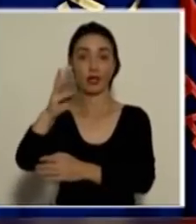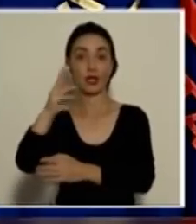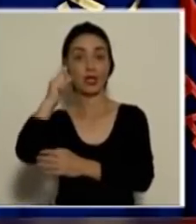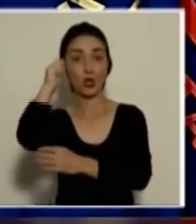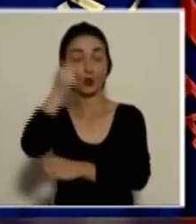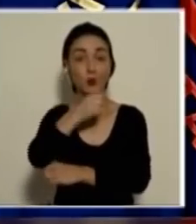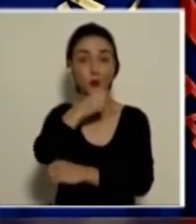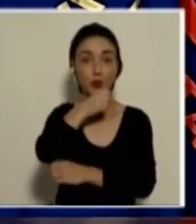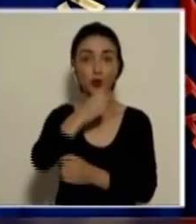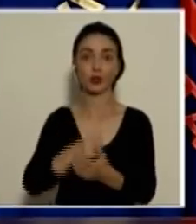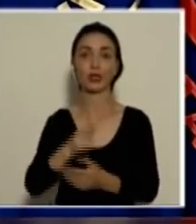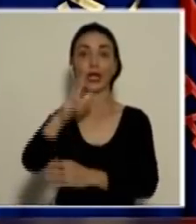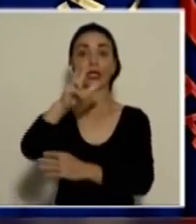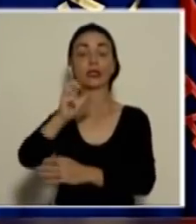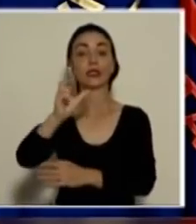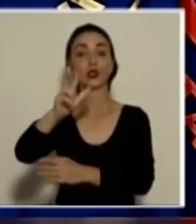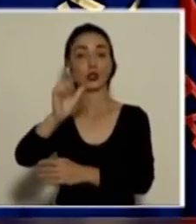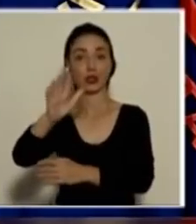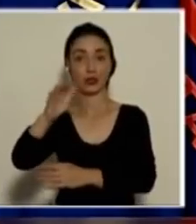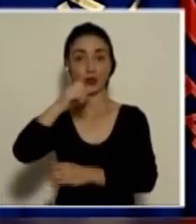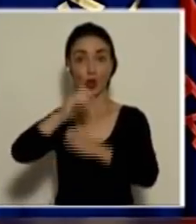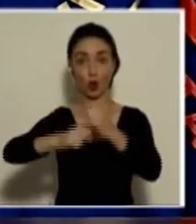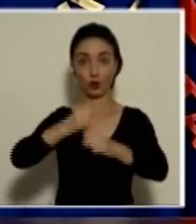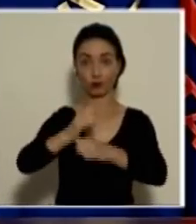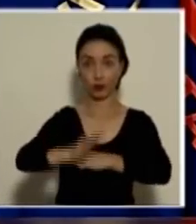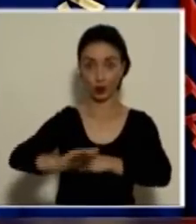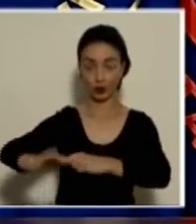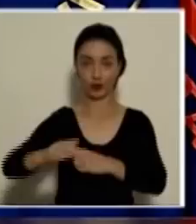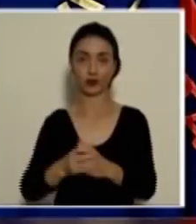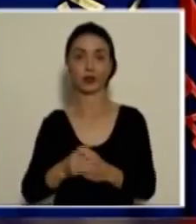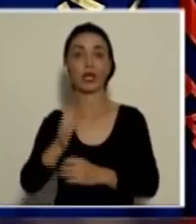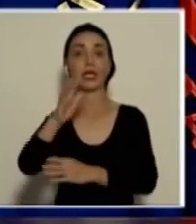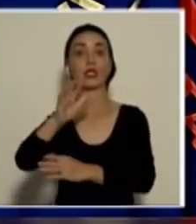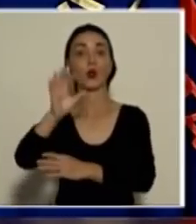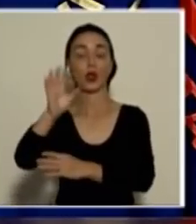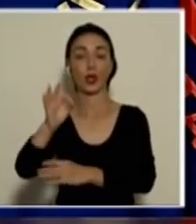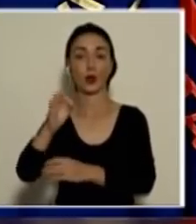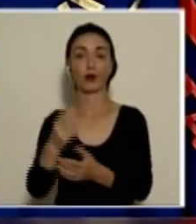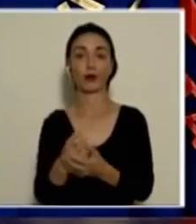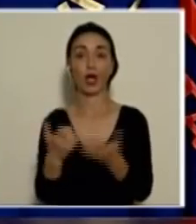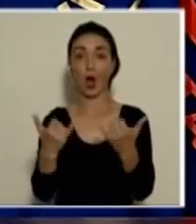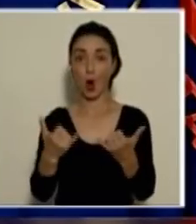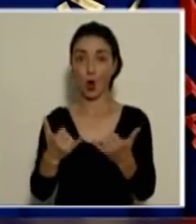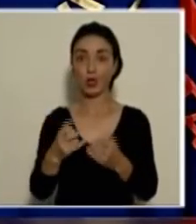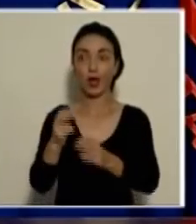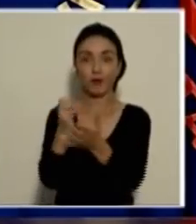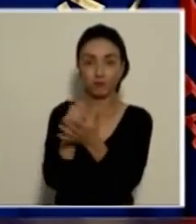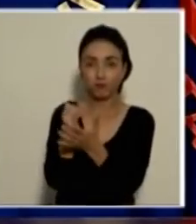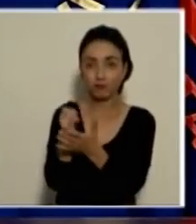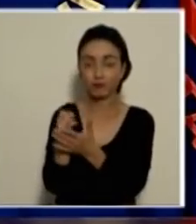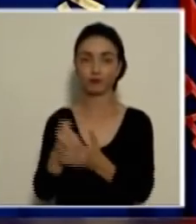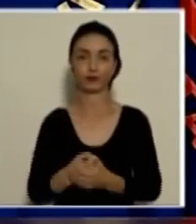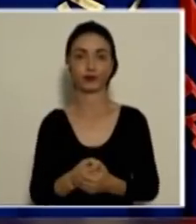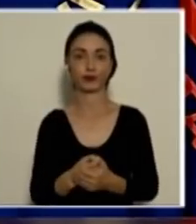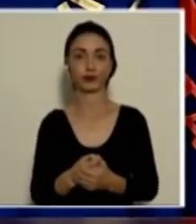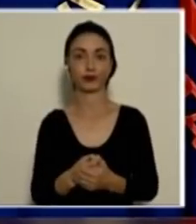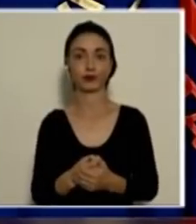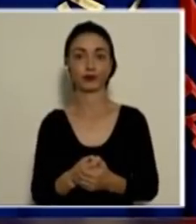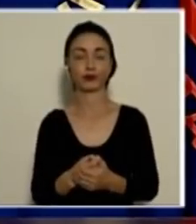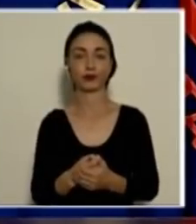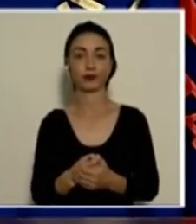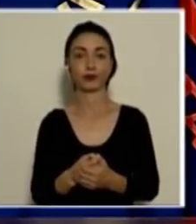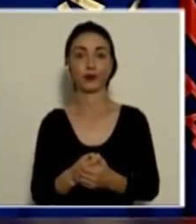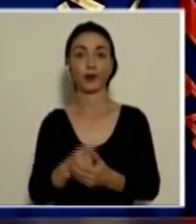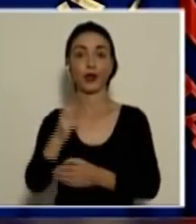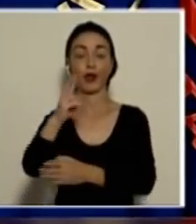adultos mayores, 335 menores de edad y 59 se encuentran aún en investigación. Se registran